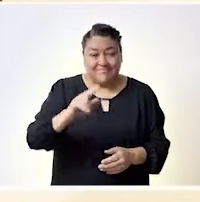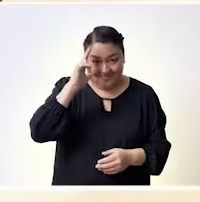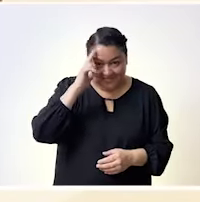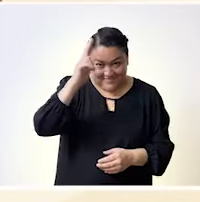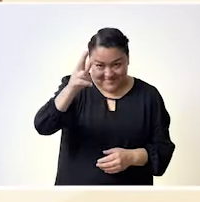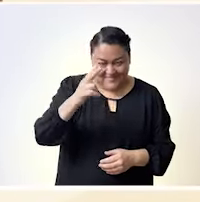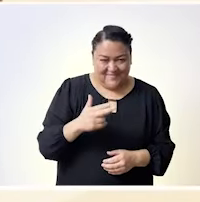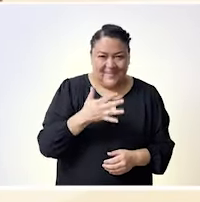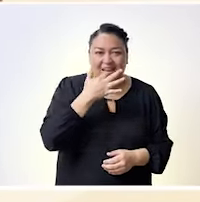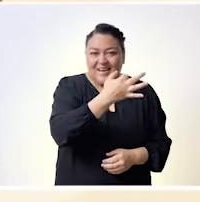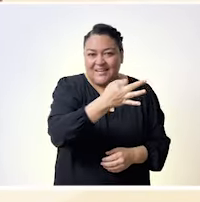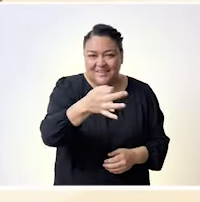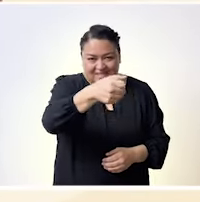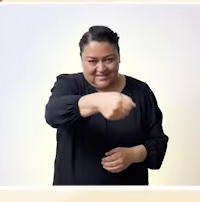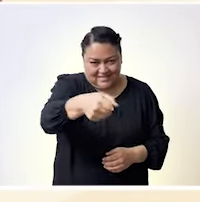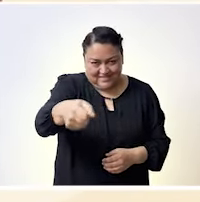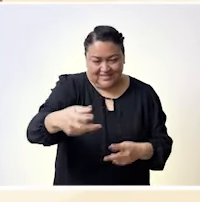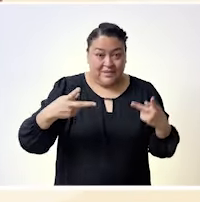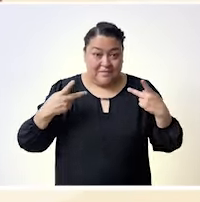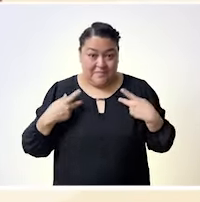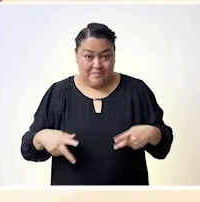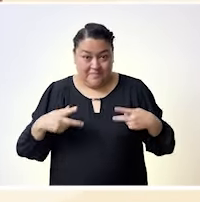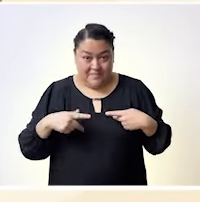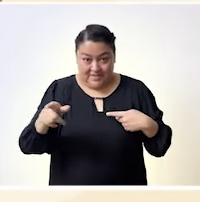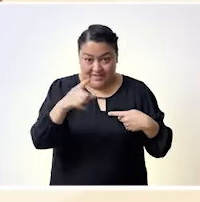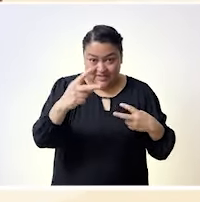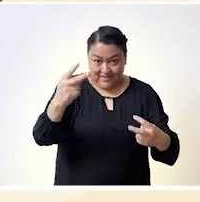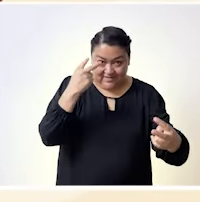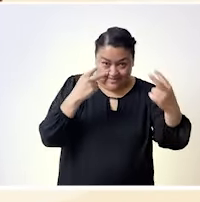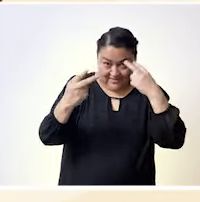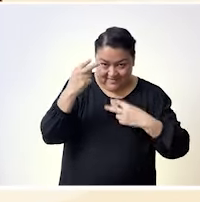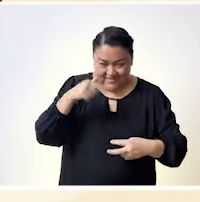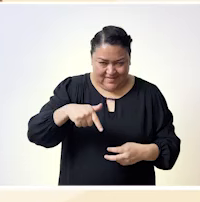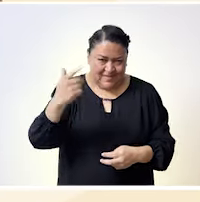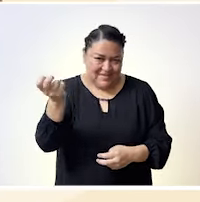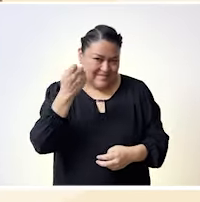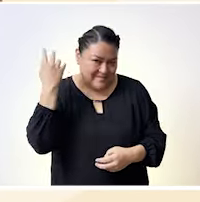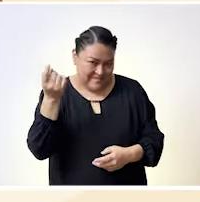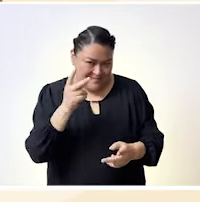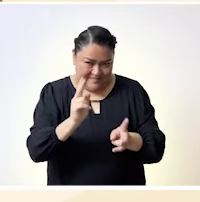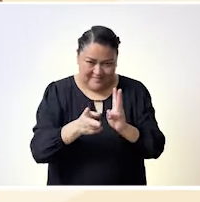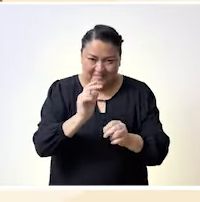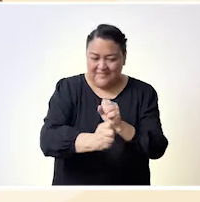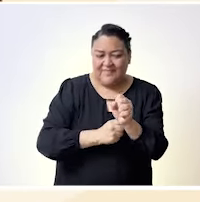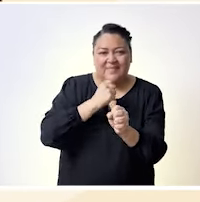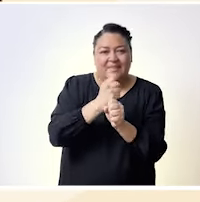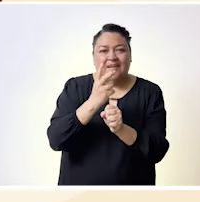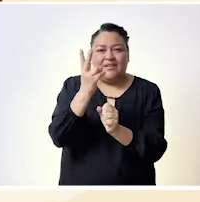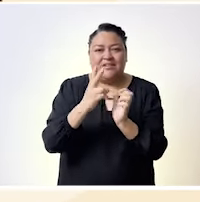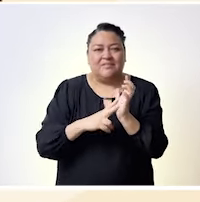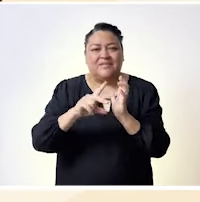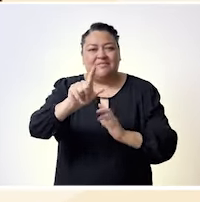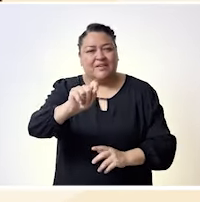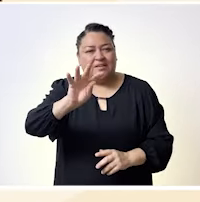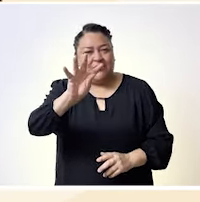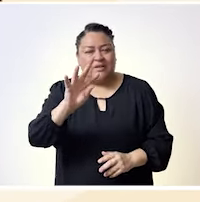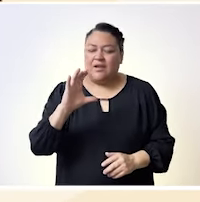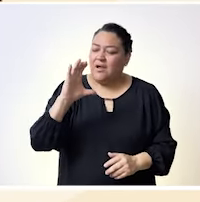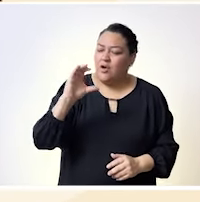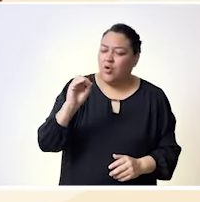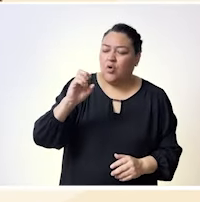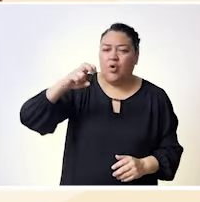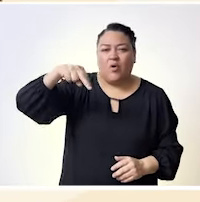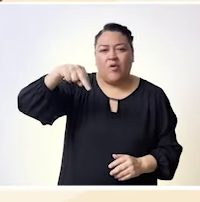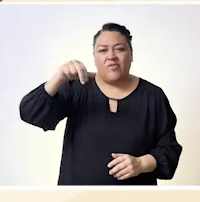Hola, enviamos un cordial saludo a todas las personas que visualistan este ciclo de conversatorios 2024 del Consejo Nacional